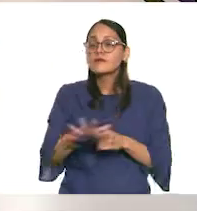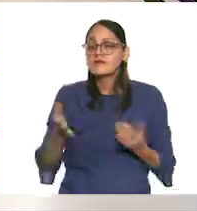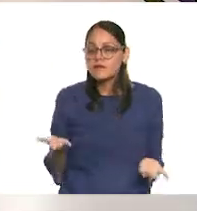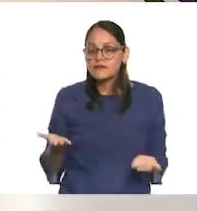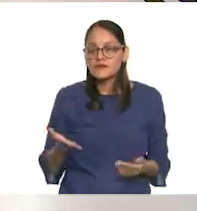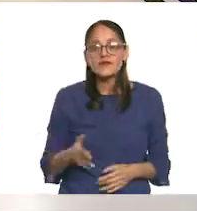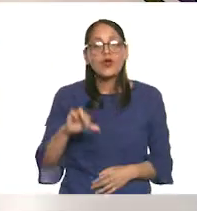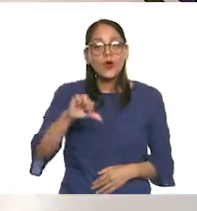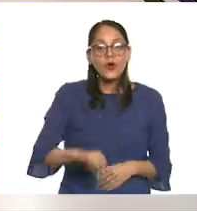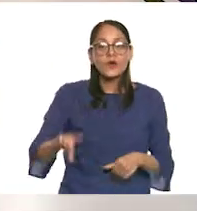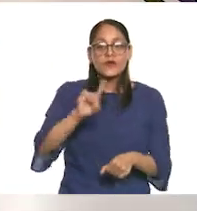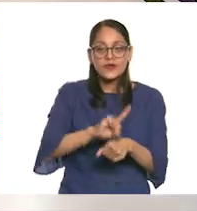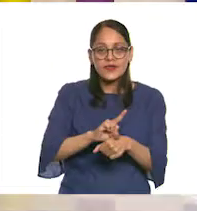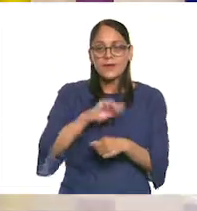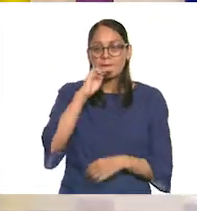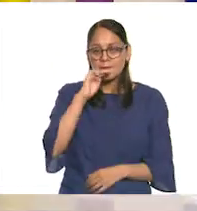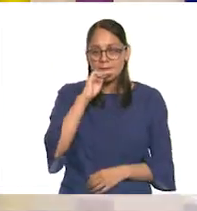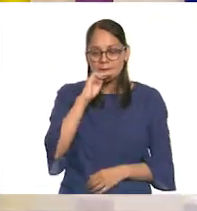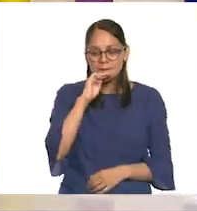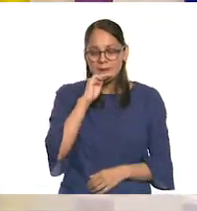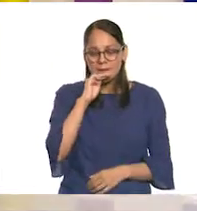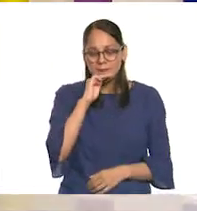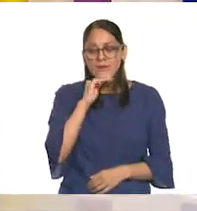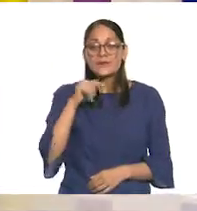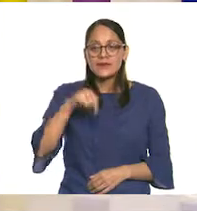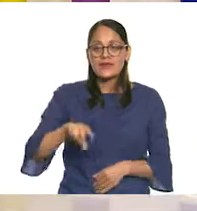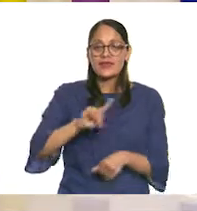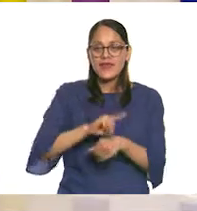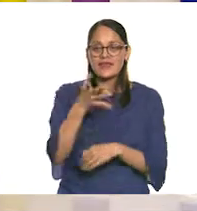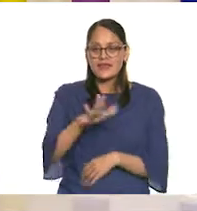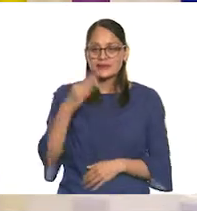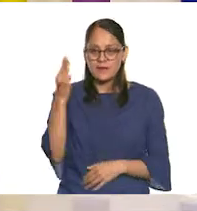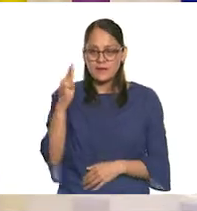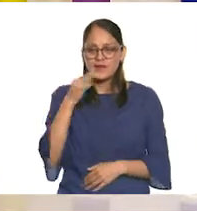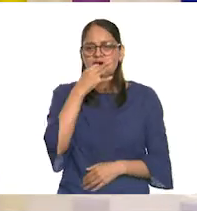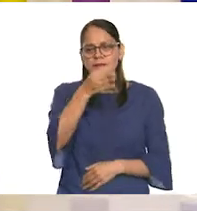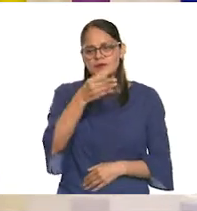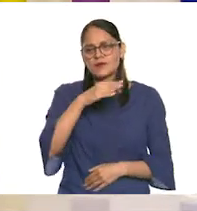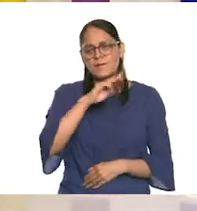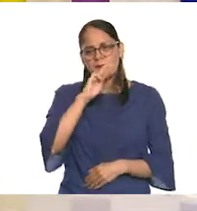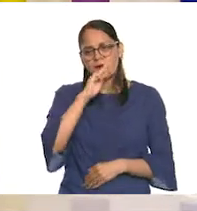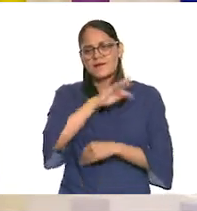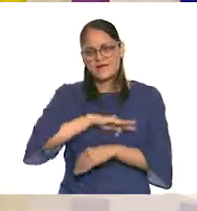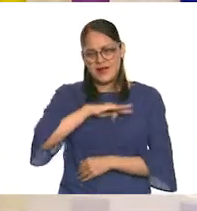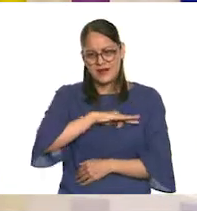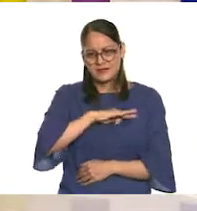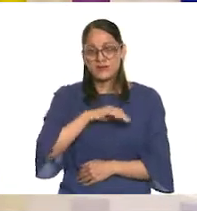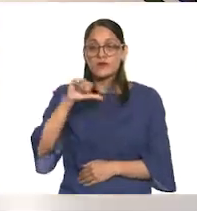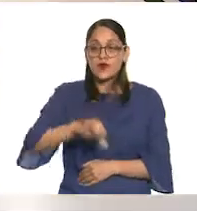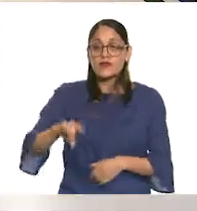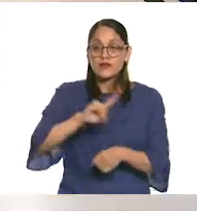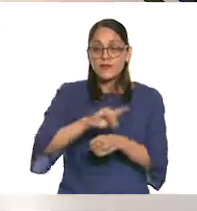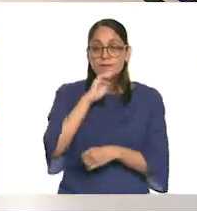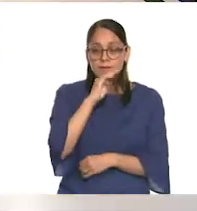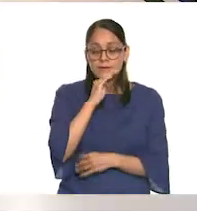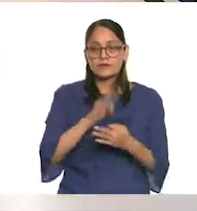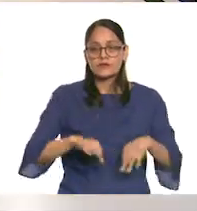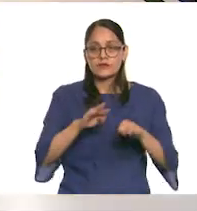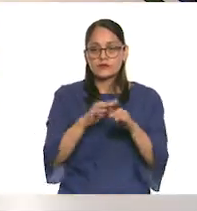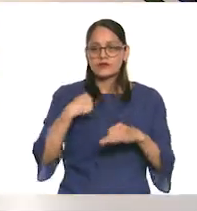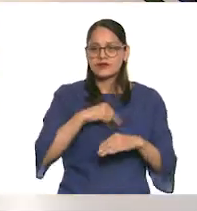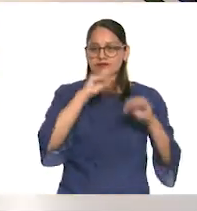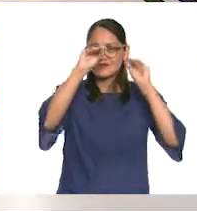Hoy estamos celebrando a nuestras mamás. Hoy es 10 de mayo. Felicidades a todas las mamás. Hoy vamos a celebrar a nuestras mamás haciendo una